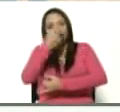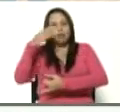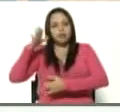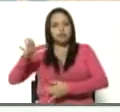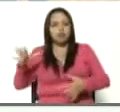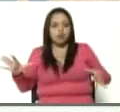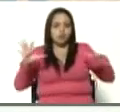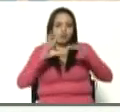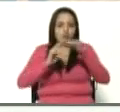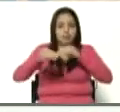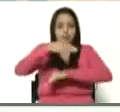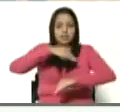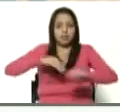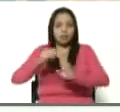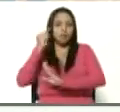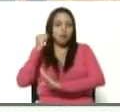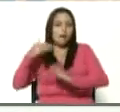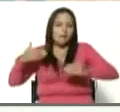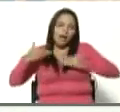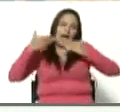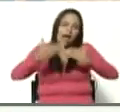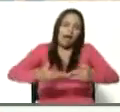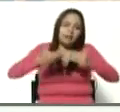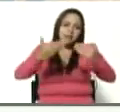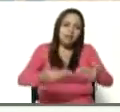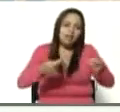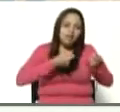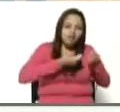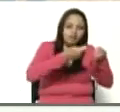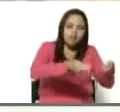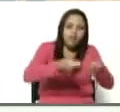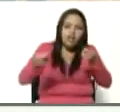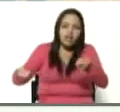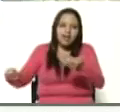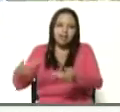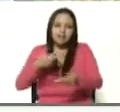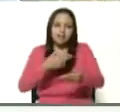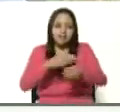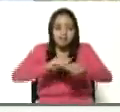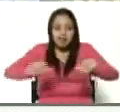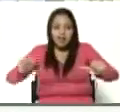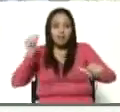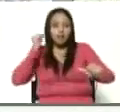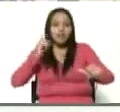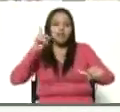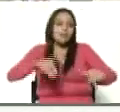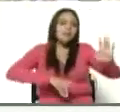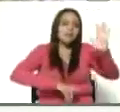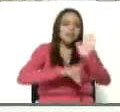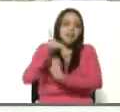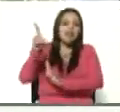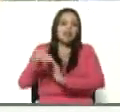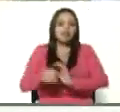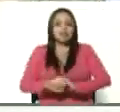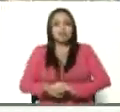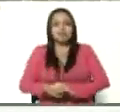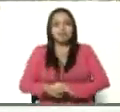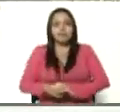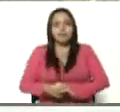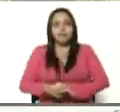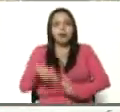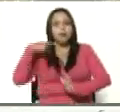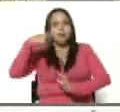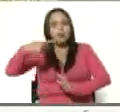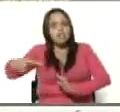Ministerio de la Mujer, para avanzar hacia la adjudicación de tierras a la mujer y por supuesto desarrollar una